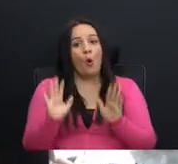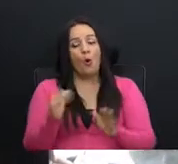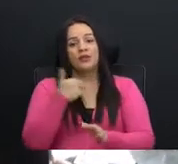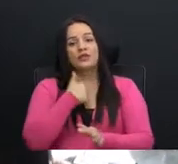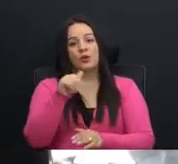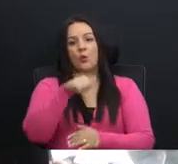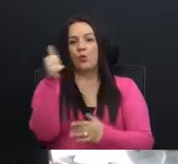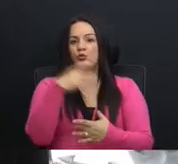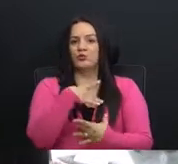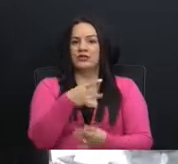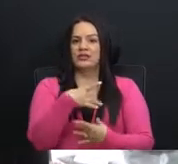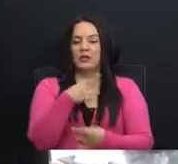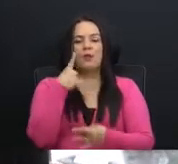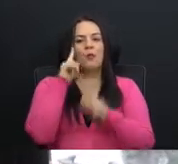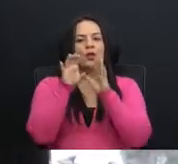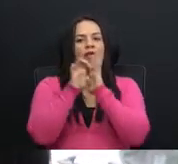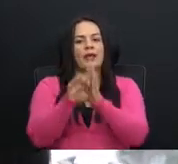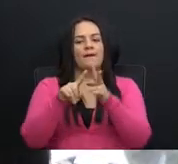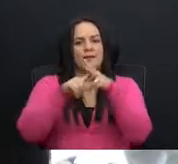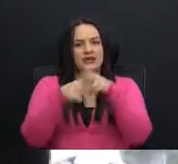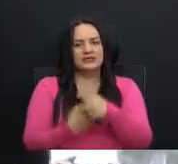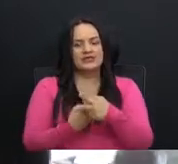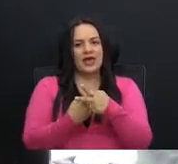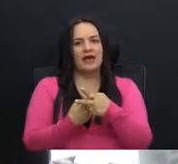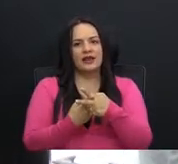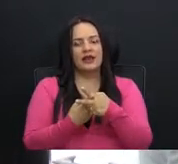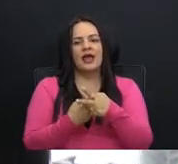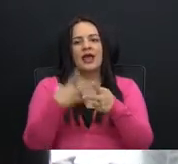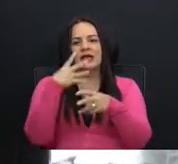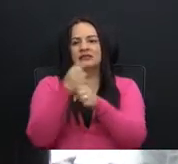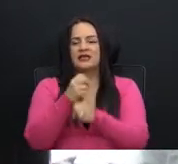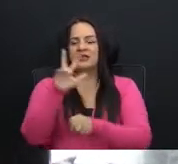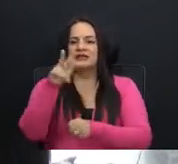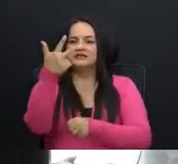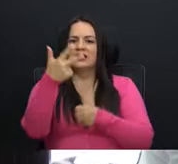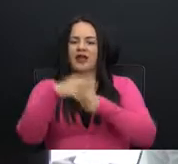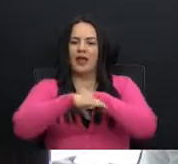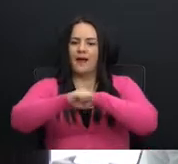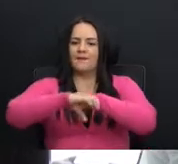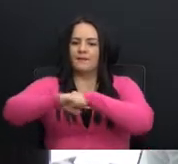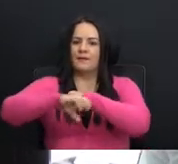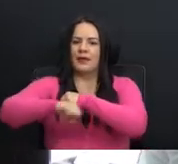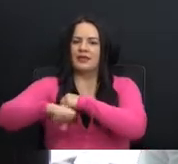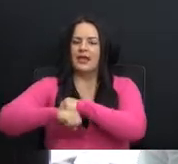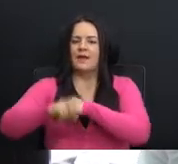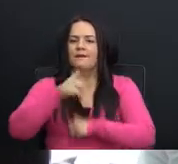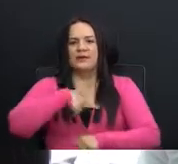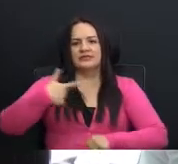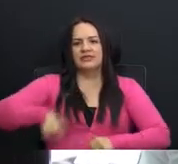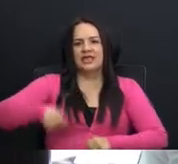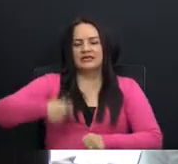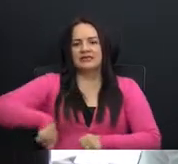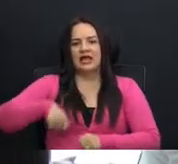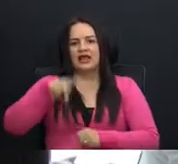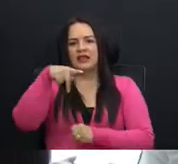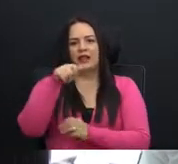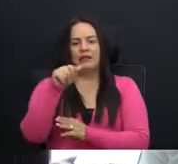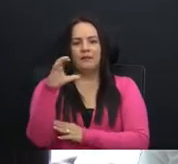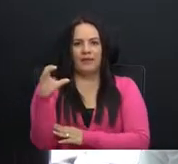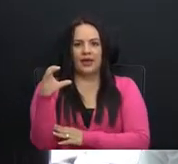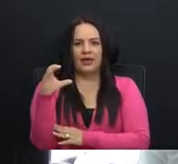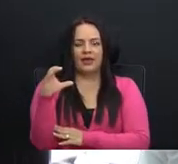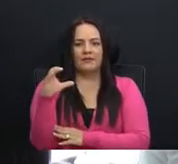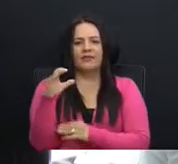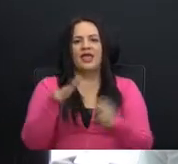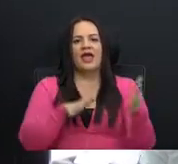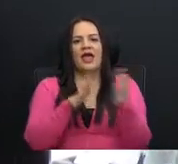intereses, como por ejemplo empezar a orquestar la tercera campaña presidencial del partido Acción Ciudadano